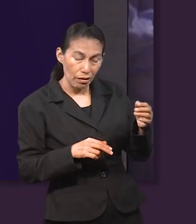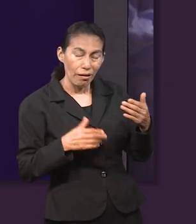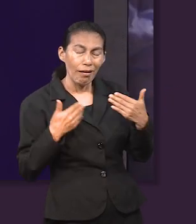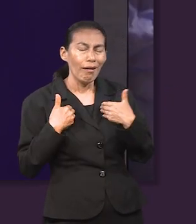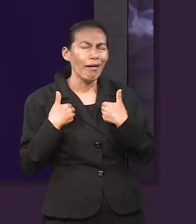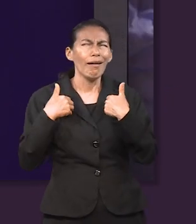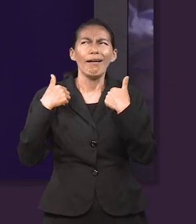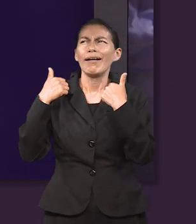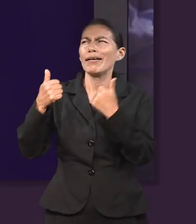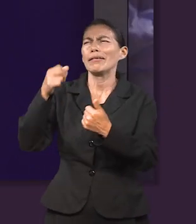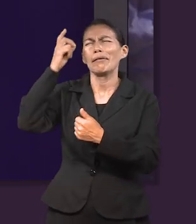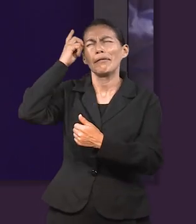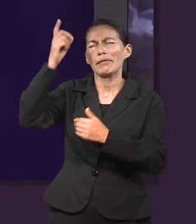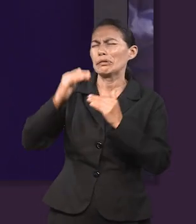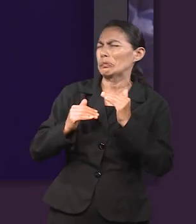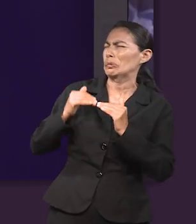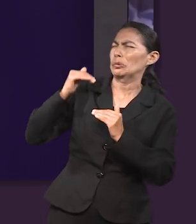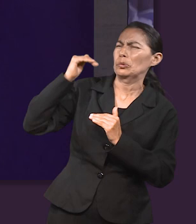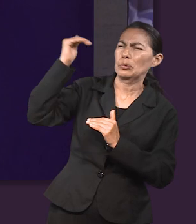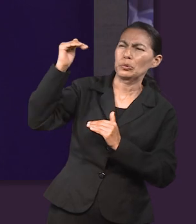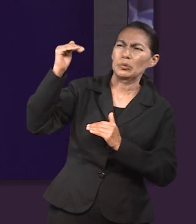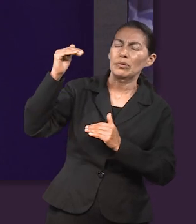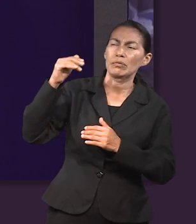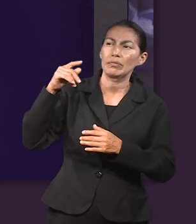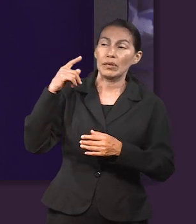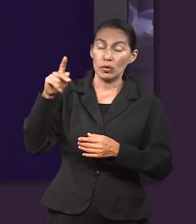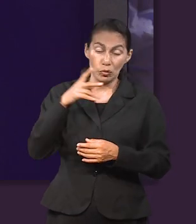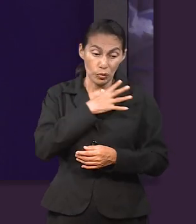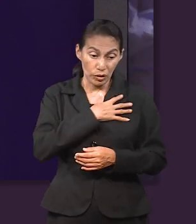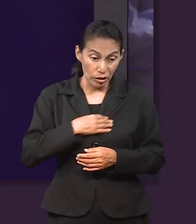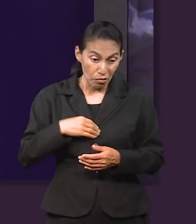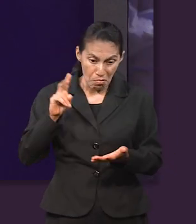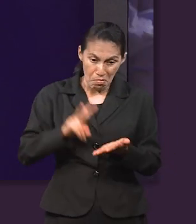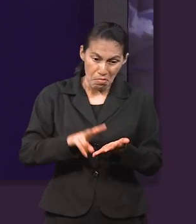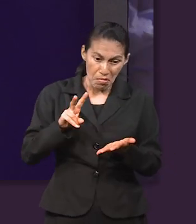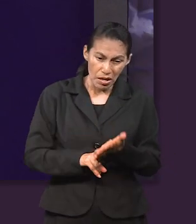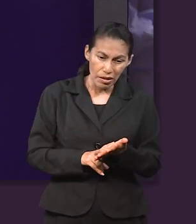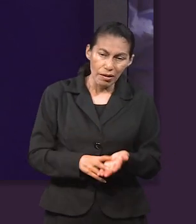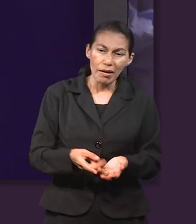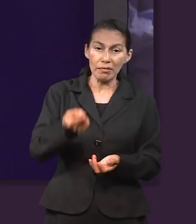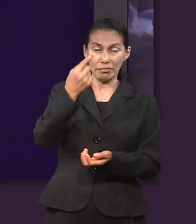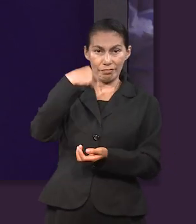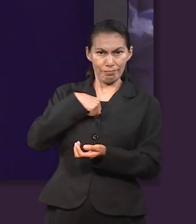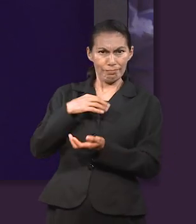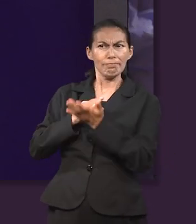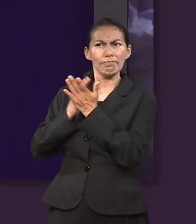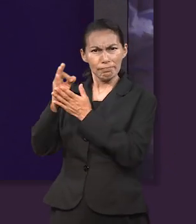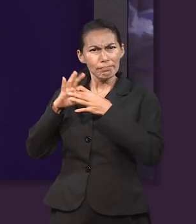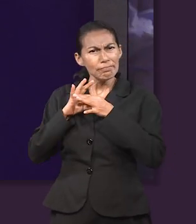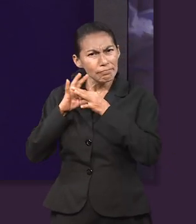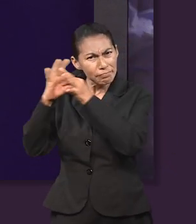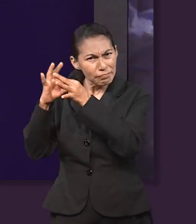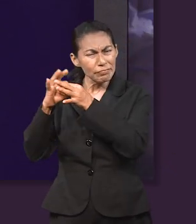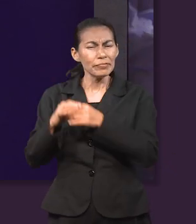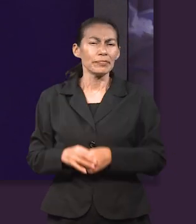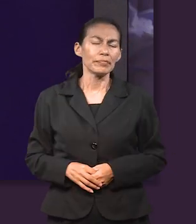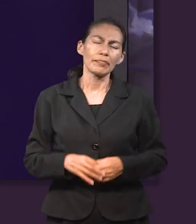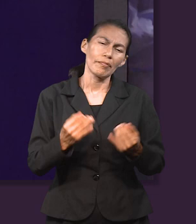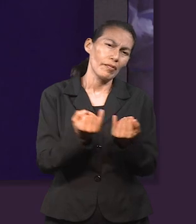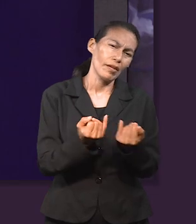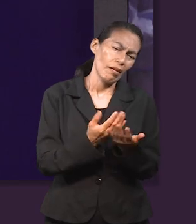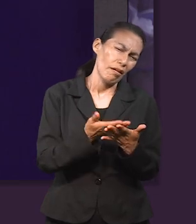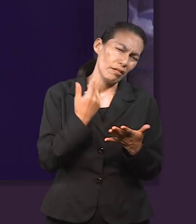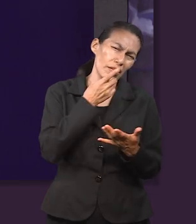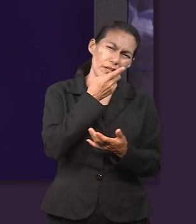bajó totalmente había cambiado la perspectiva de quién era él, quién era Dios y cuánto valía su hijo. Y creo que, como menciona